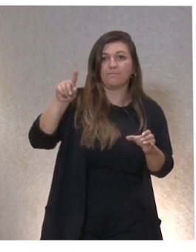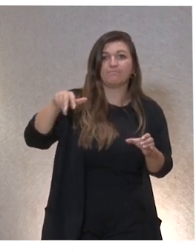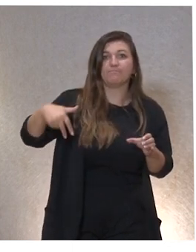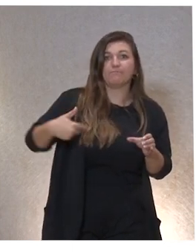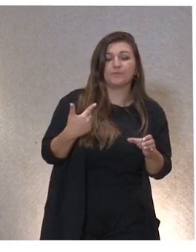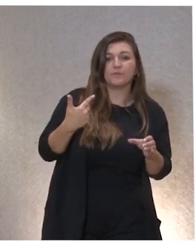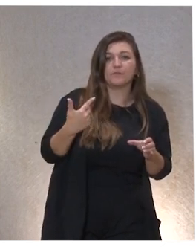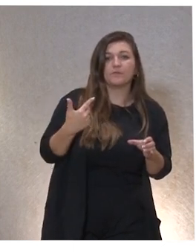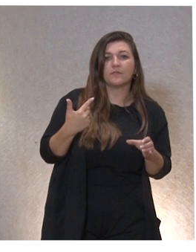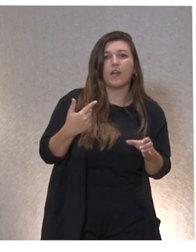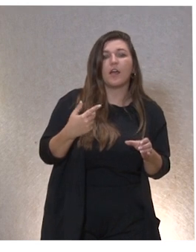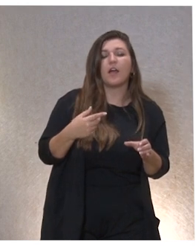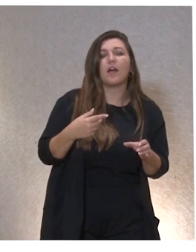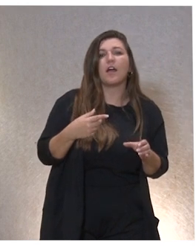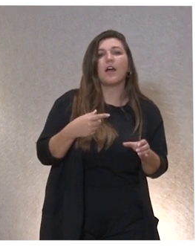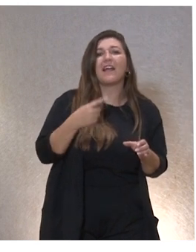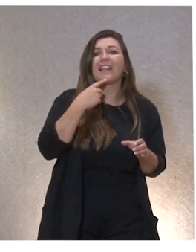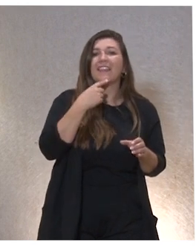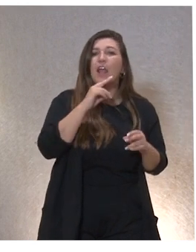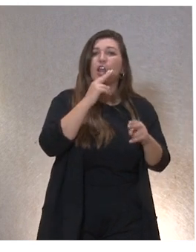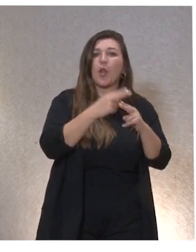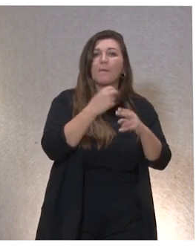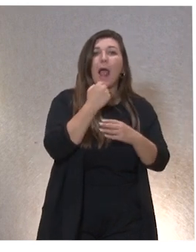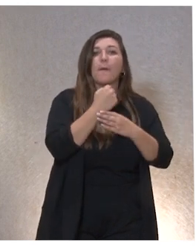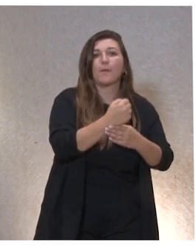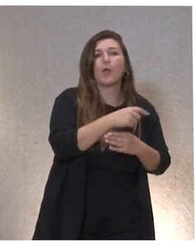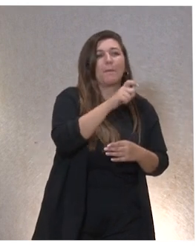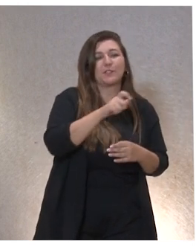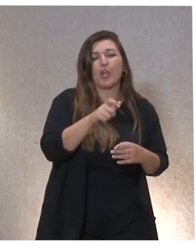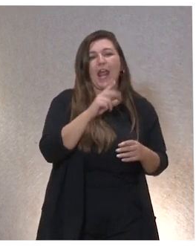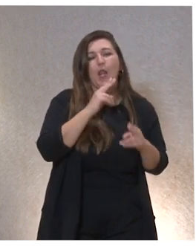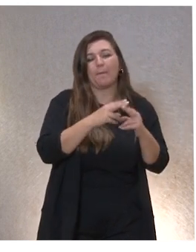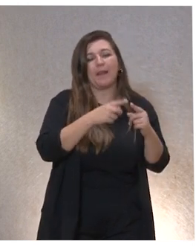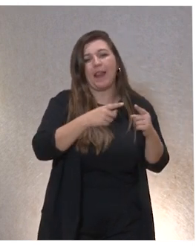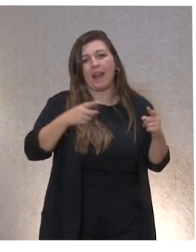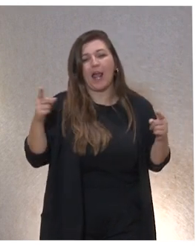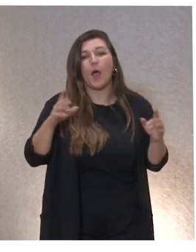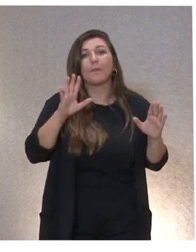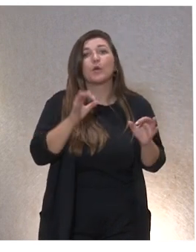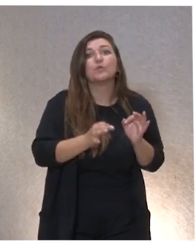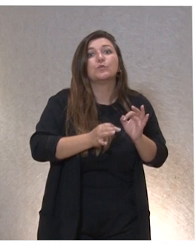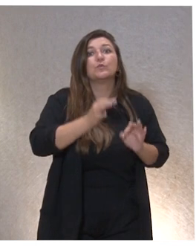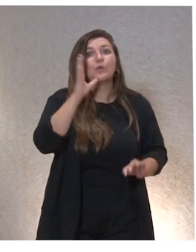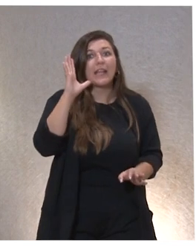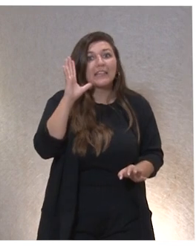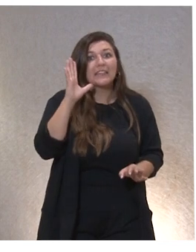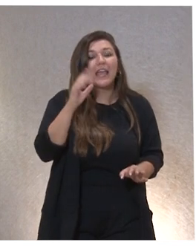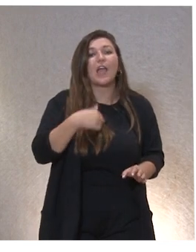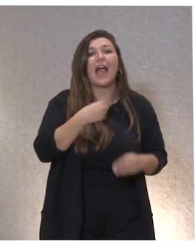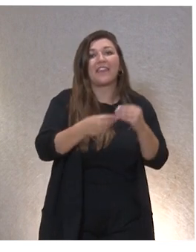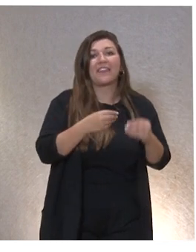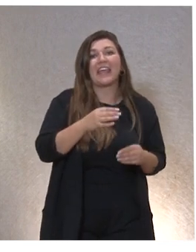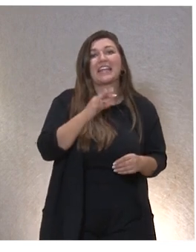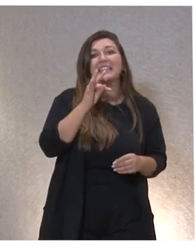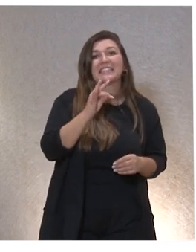que, bueno, pues un máster que se llamaba Pollo, esa persona, era muy largo el nombre, pero tuve la grandísima suerte de poder hacer mi TFM